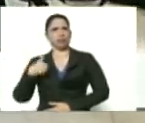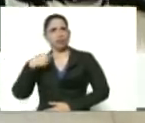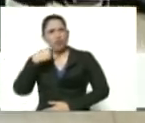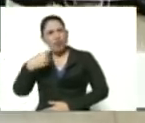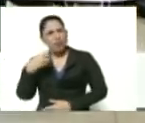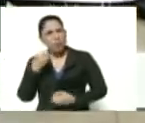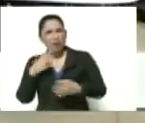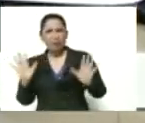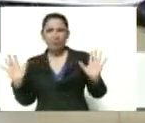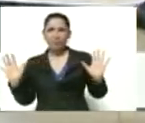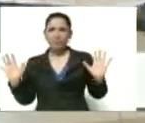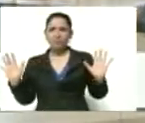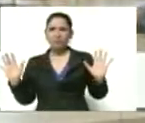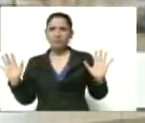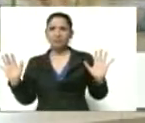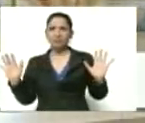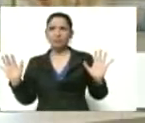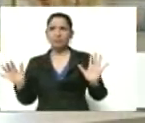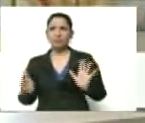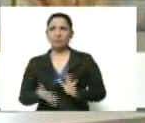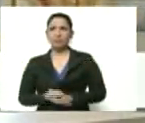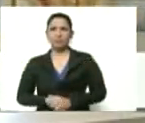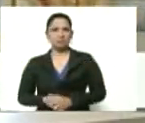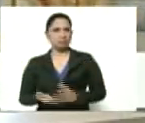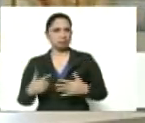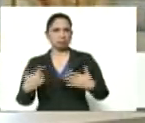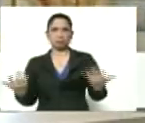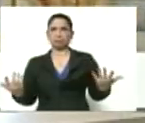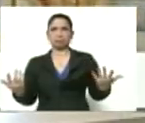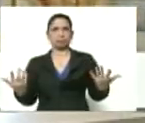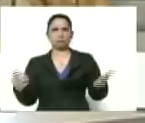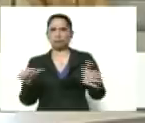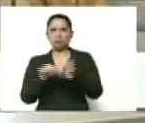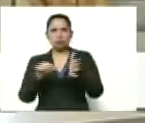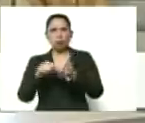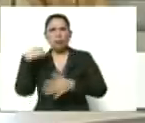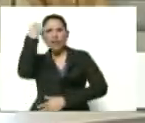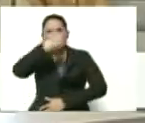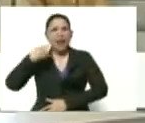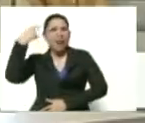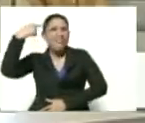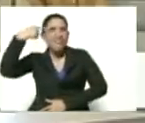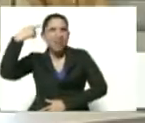¿dónde está la cabeza de esa gente, señores?